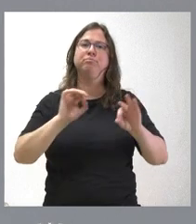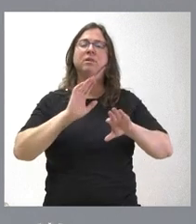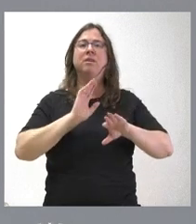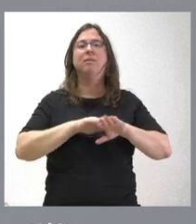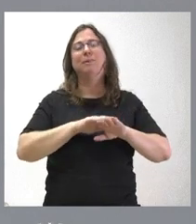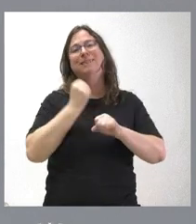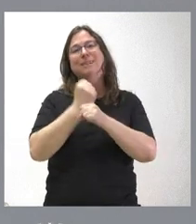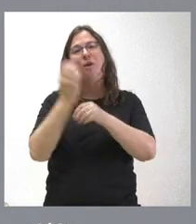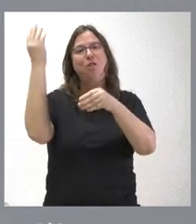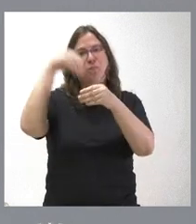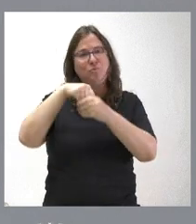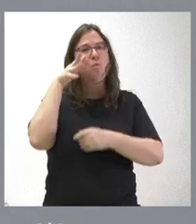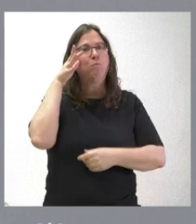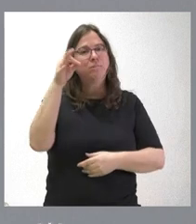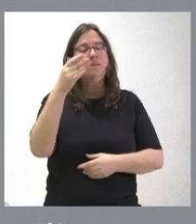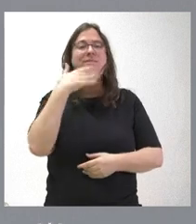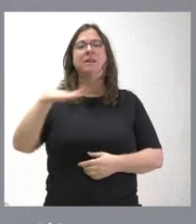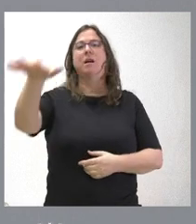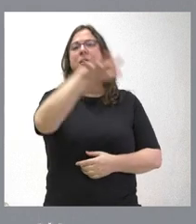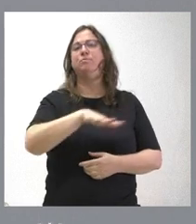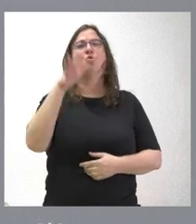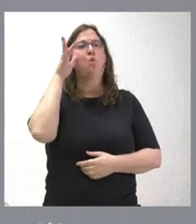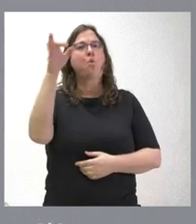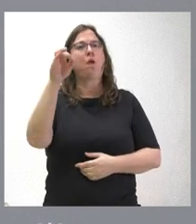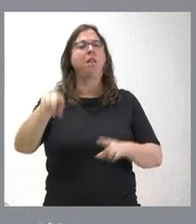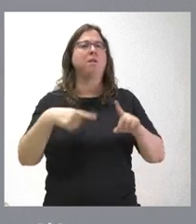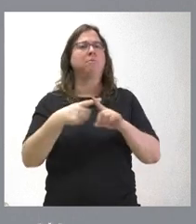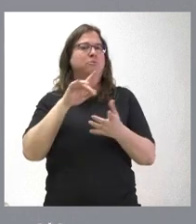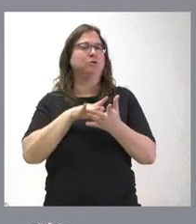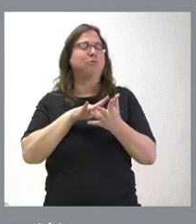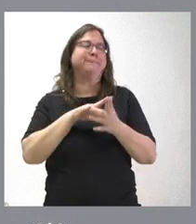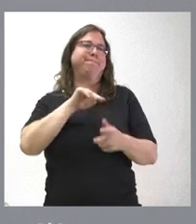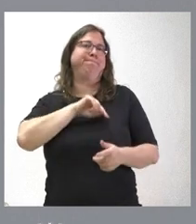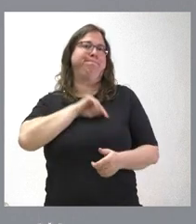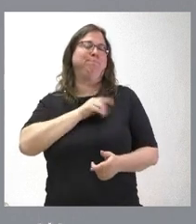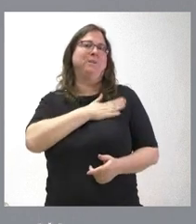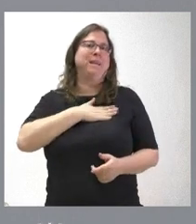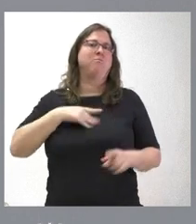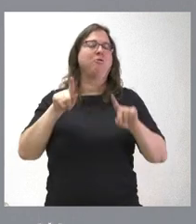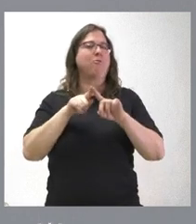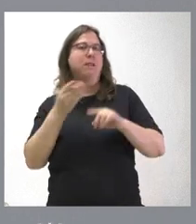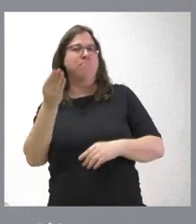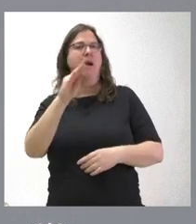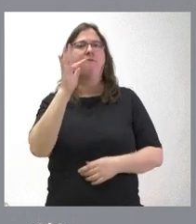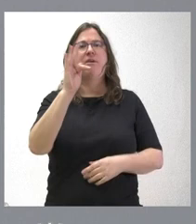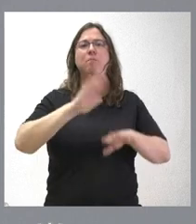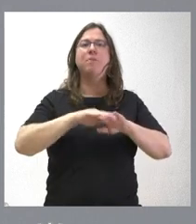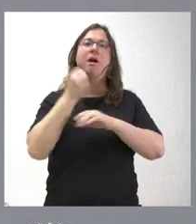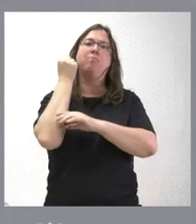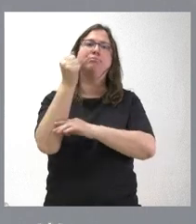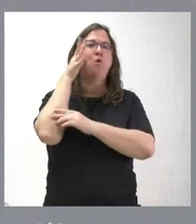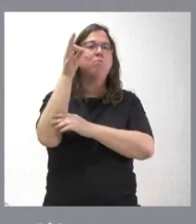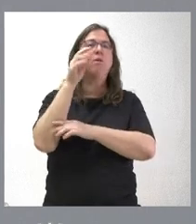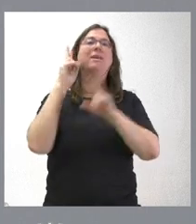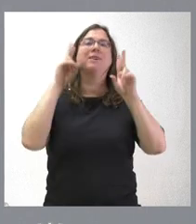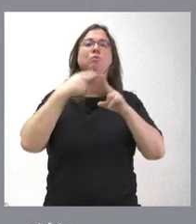actividades económicas cuando se instalan en el mundo rural y, por tanto, tengamos este espíritu añadido, favorable al mundo rural en las